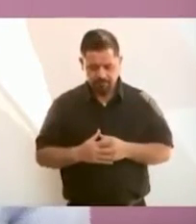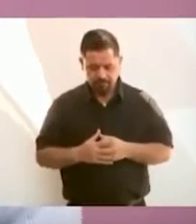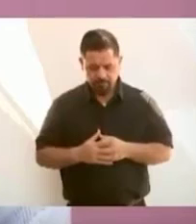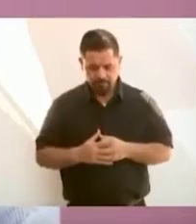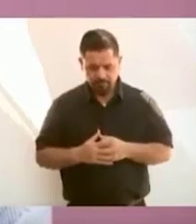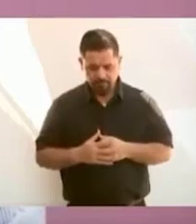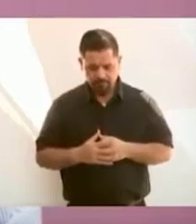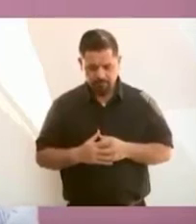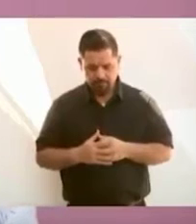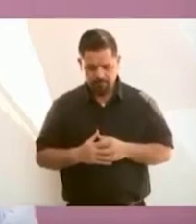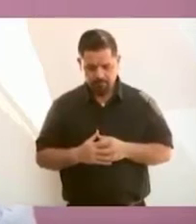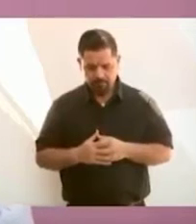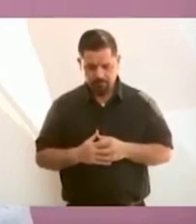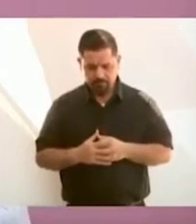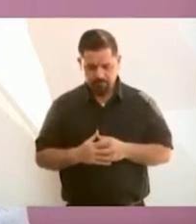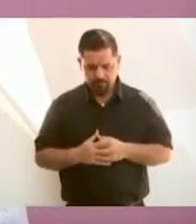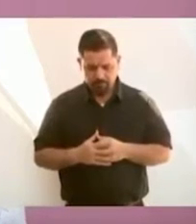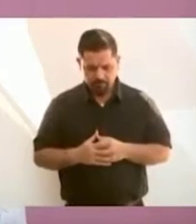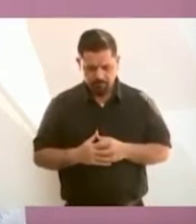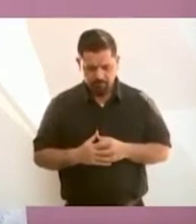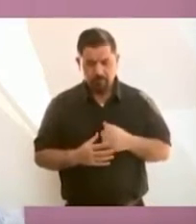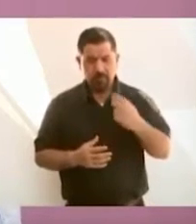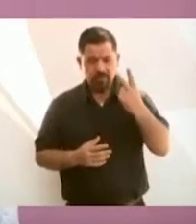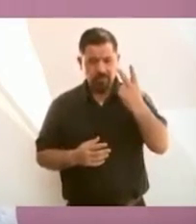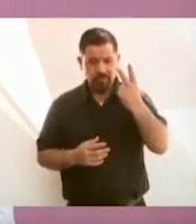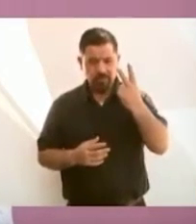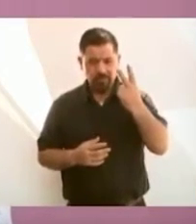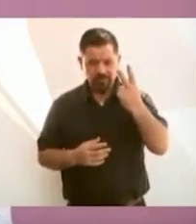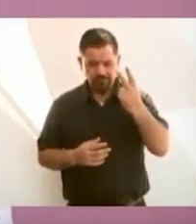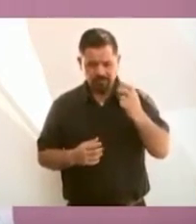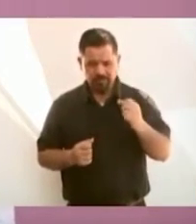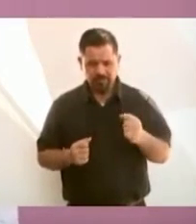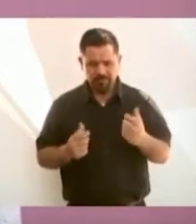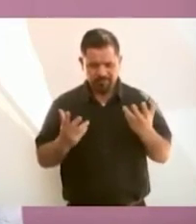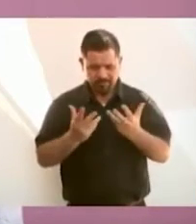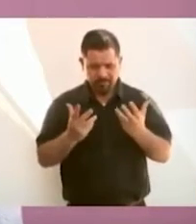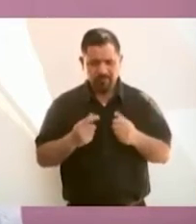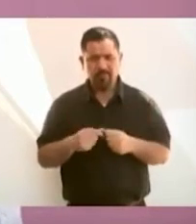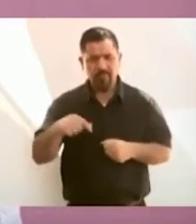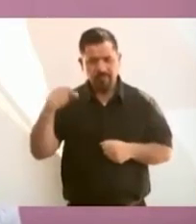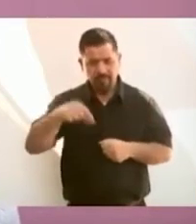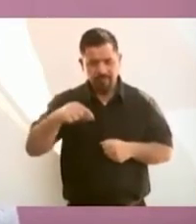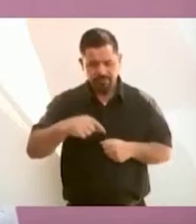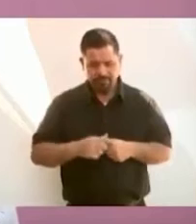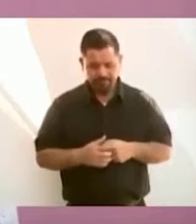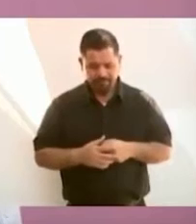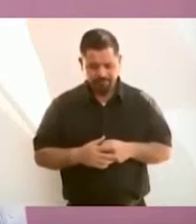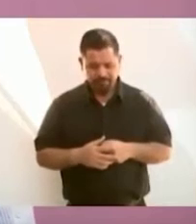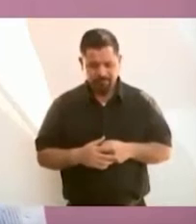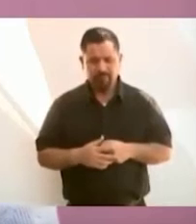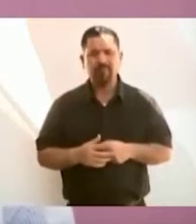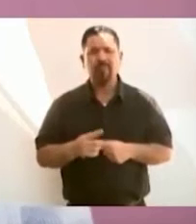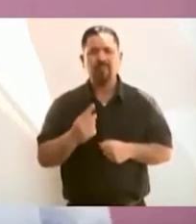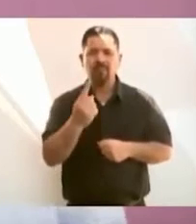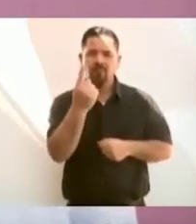acciones trascendentes. Una